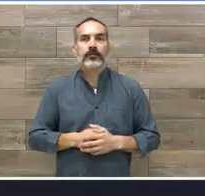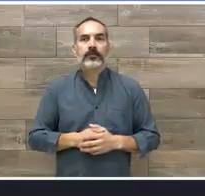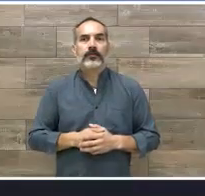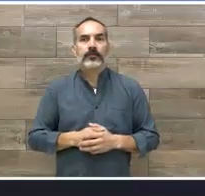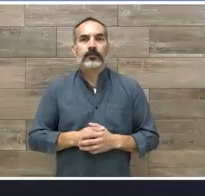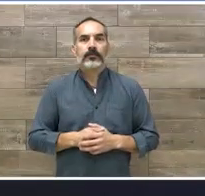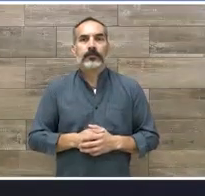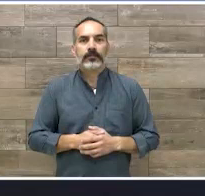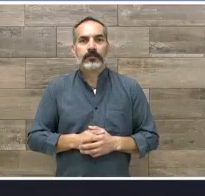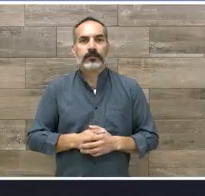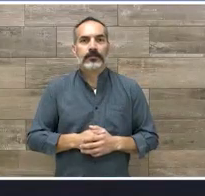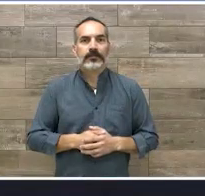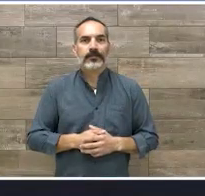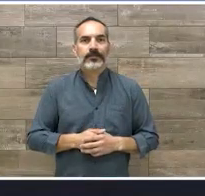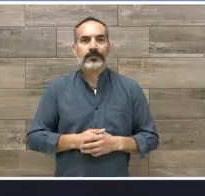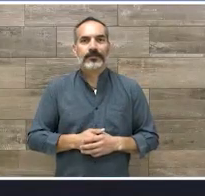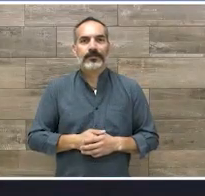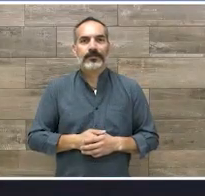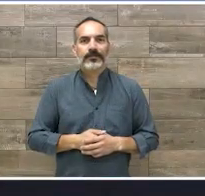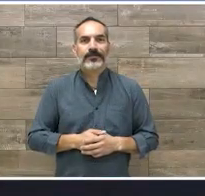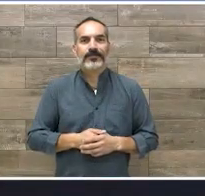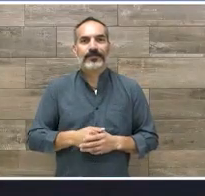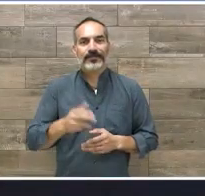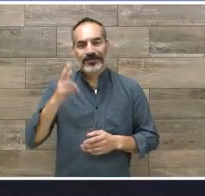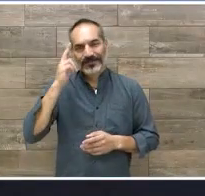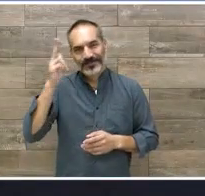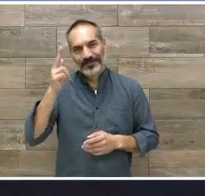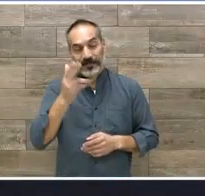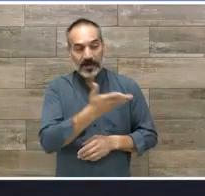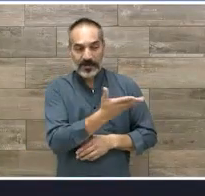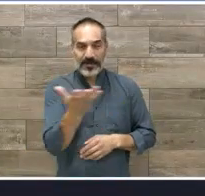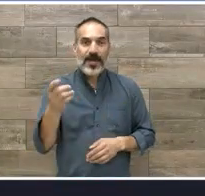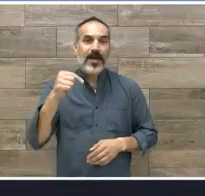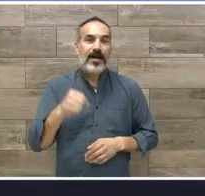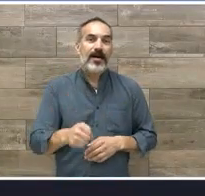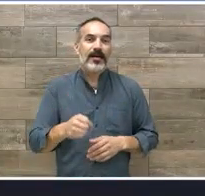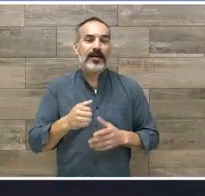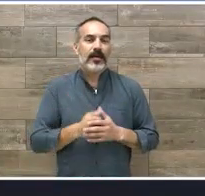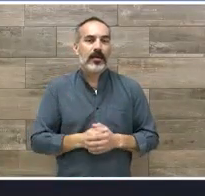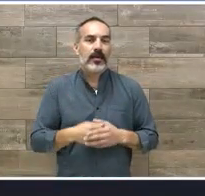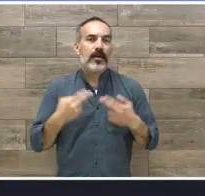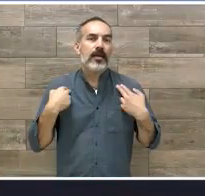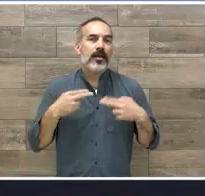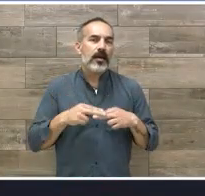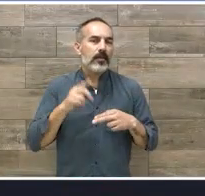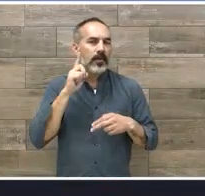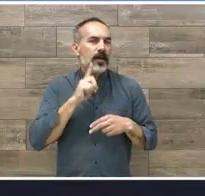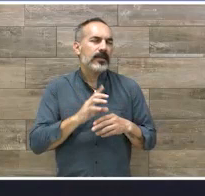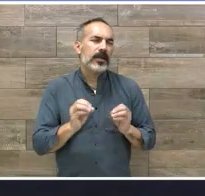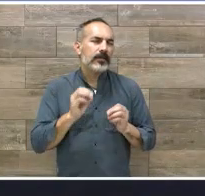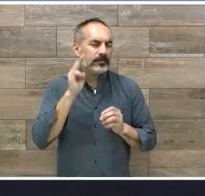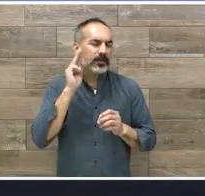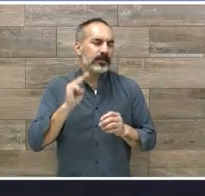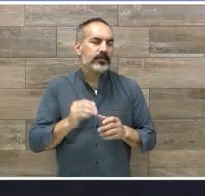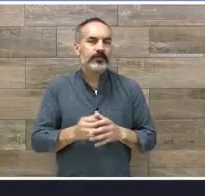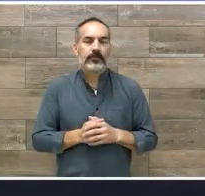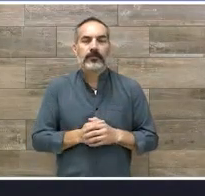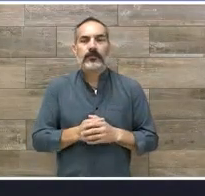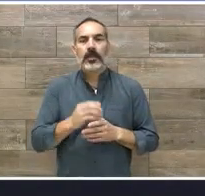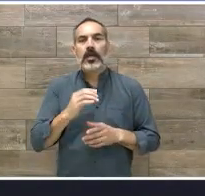¿Qué tal amigos? Pues como ustedes acaban de escuchar, tenemos a la maestra Claudia Pamela González Bueno,